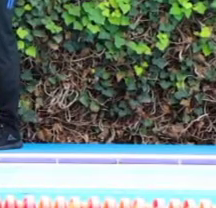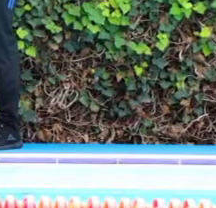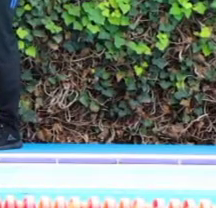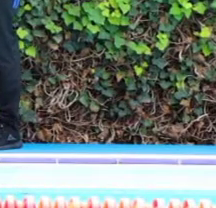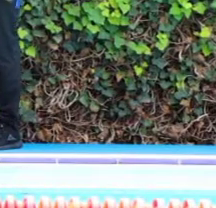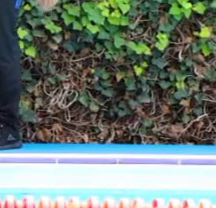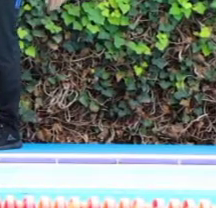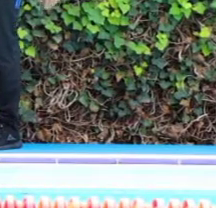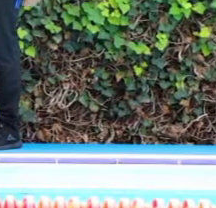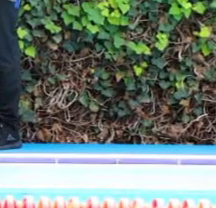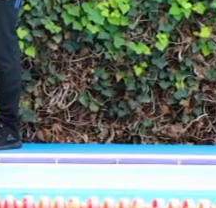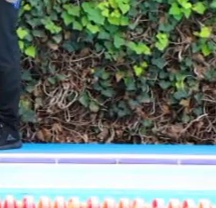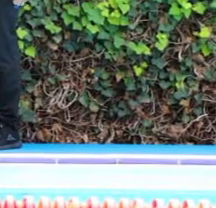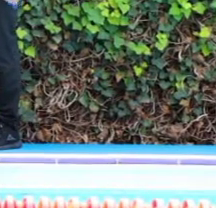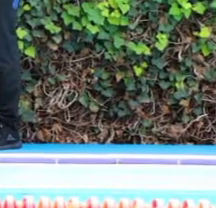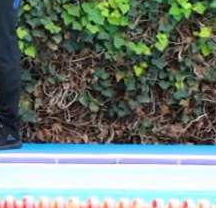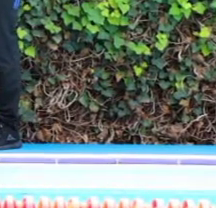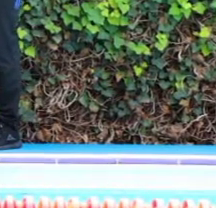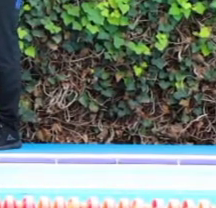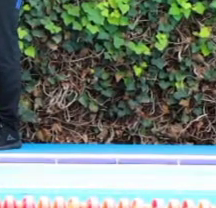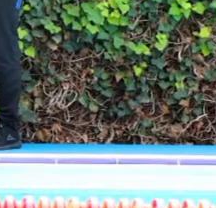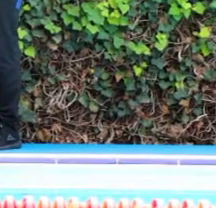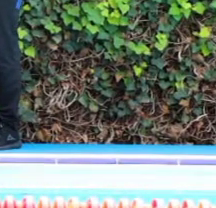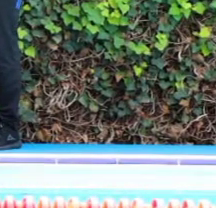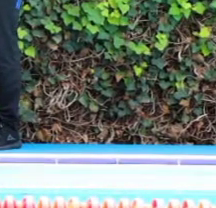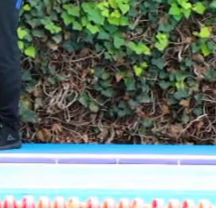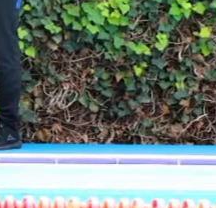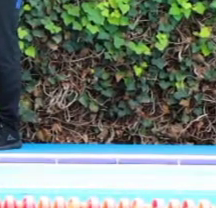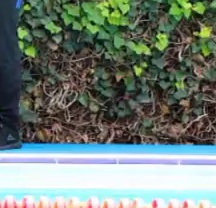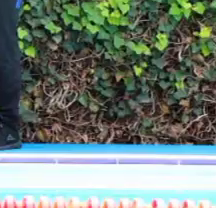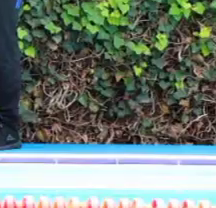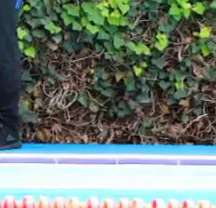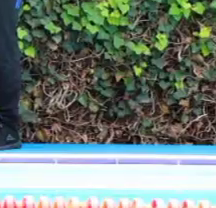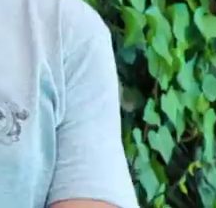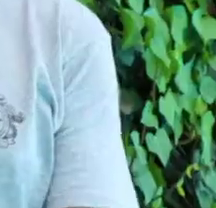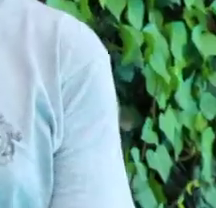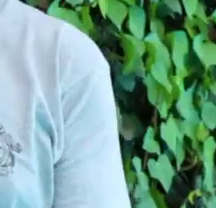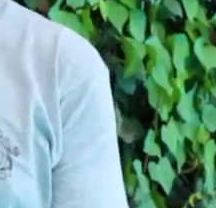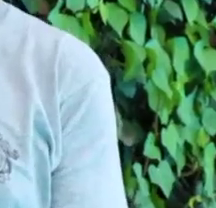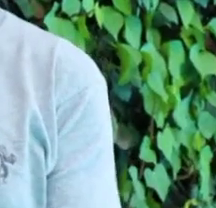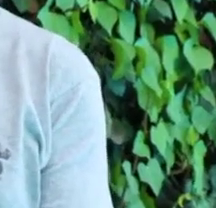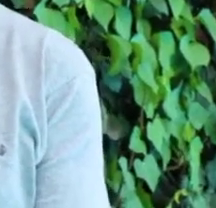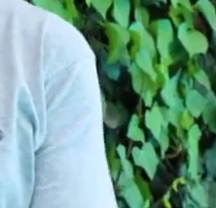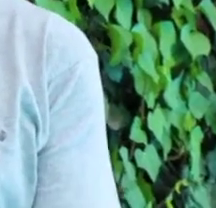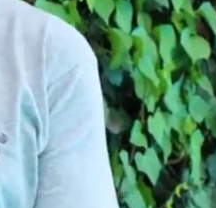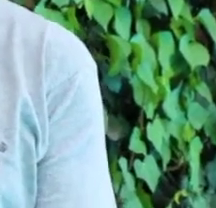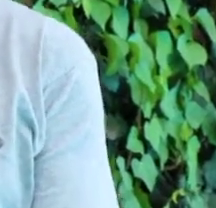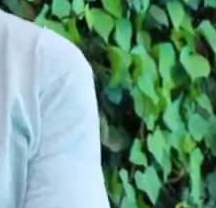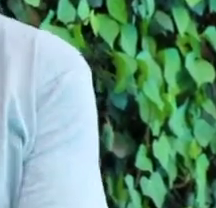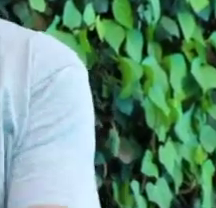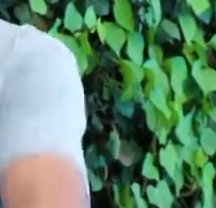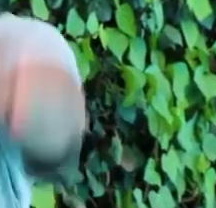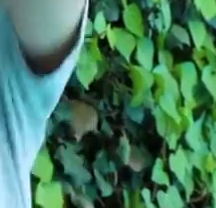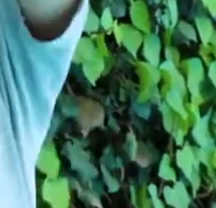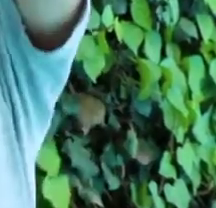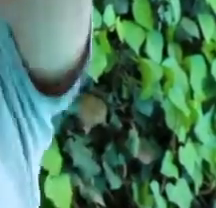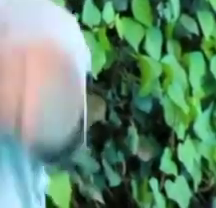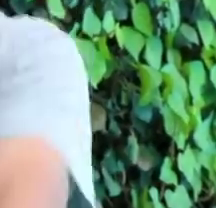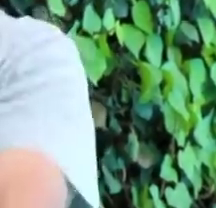y nos vamos a estirar las piernas. Lo que vamos a hacer es elevar una pierna diez veces y después